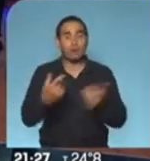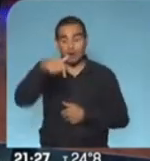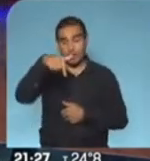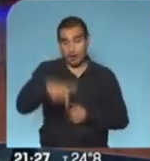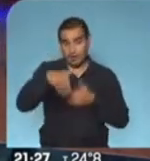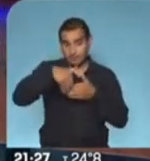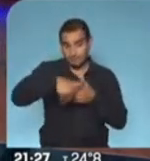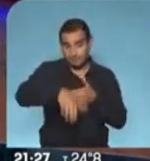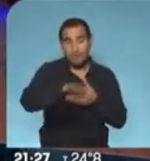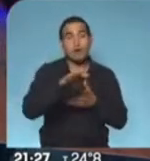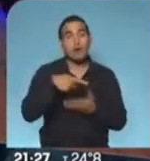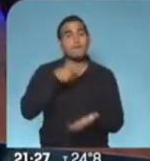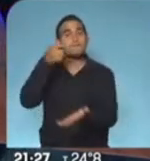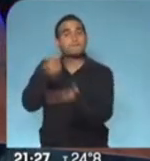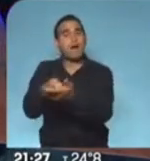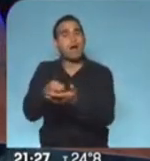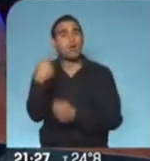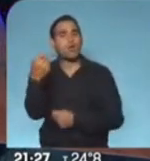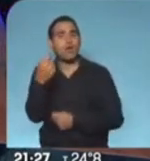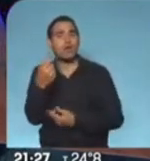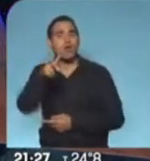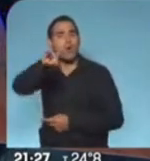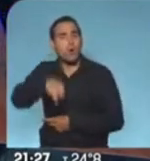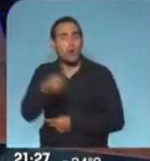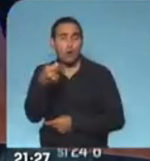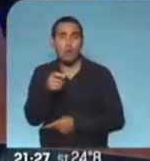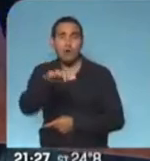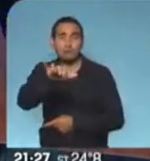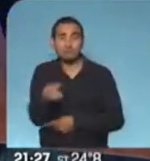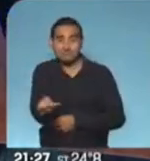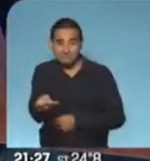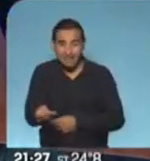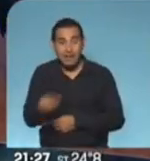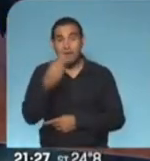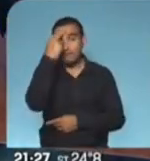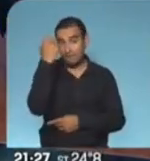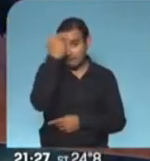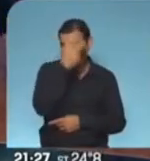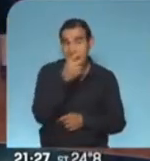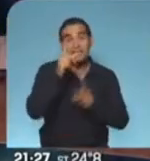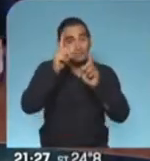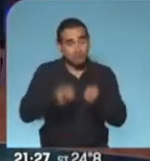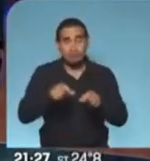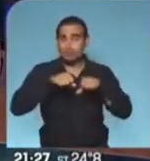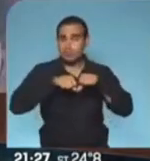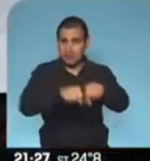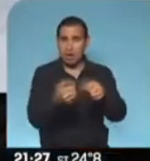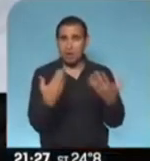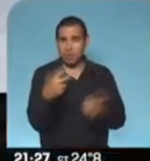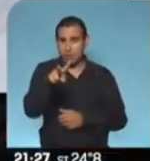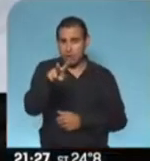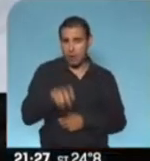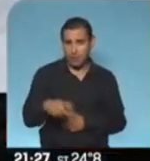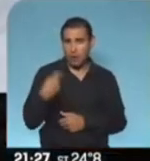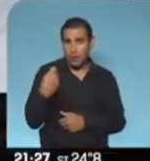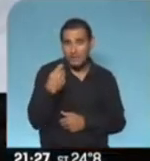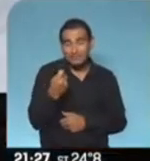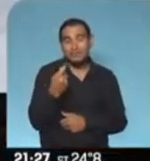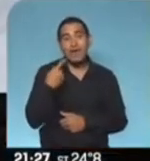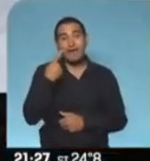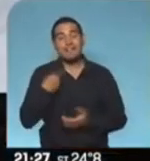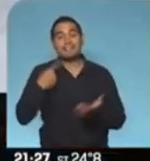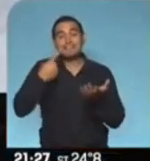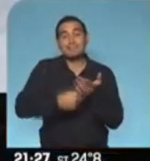los pagos a jubilados se van a cobrar por cajeros, en farmacias y también en supermercados. Lo que se espera es la resolución para quienes